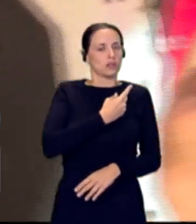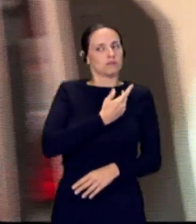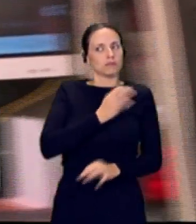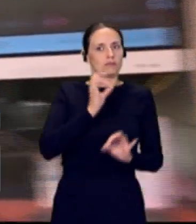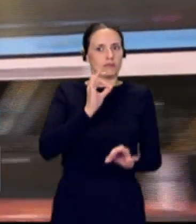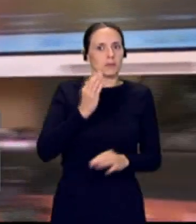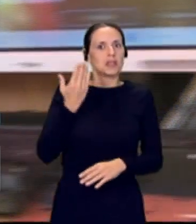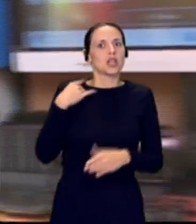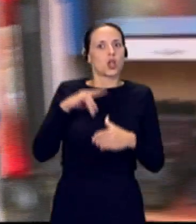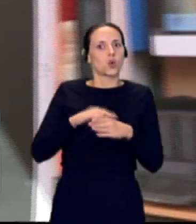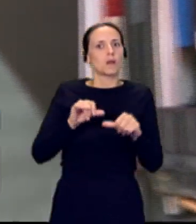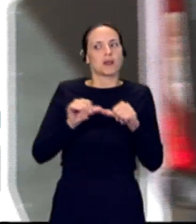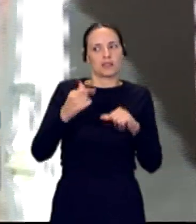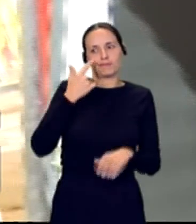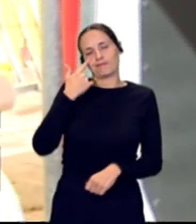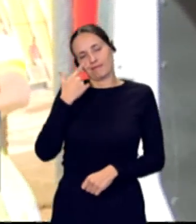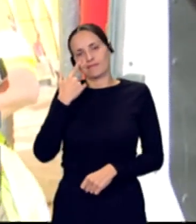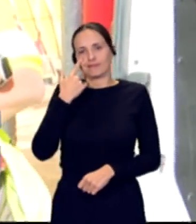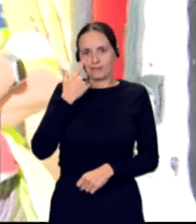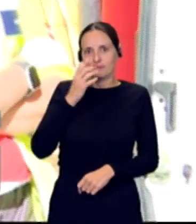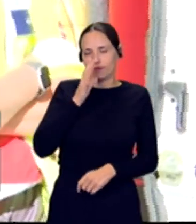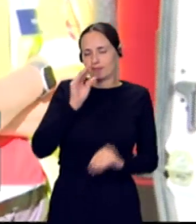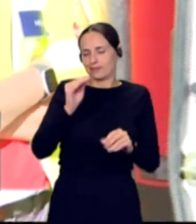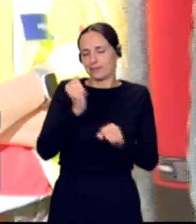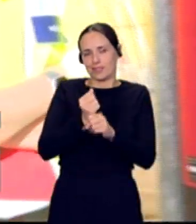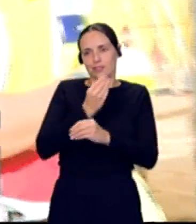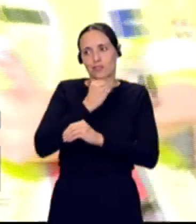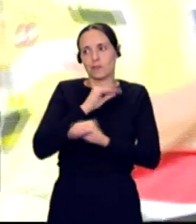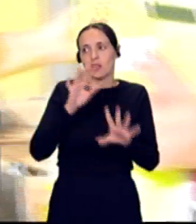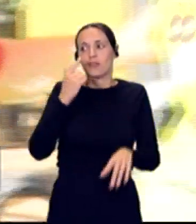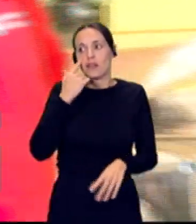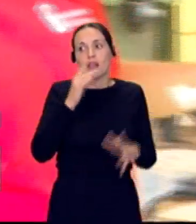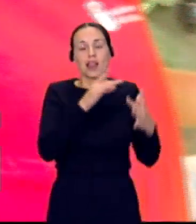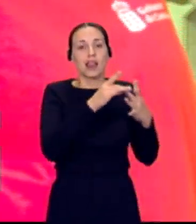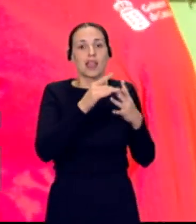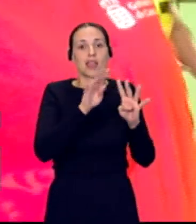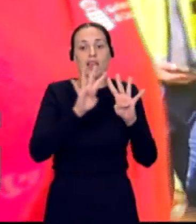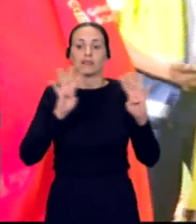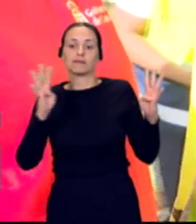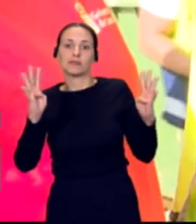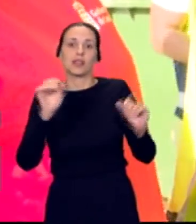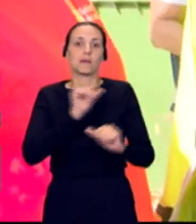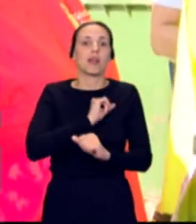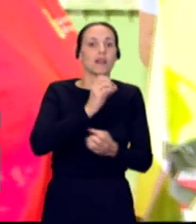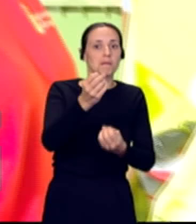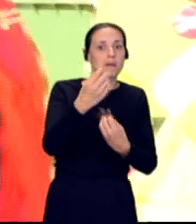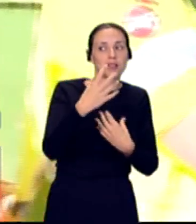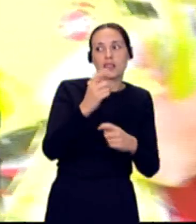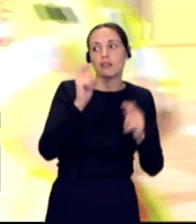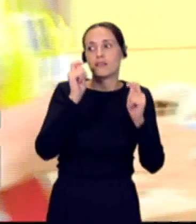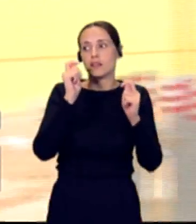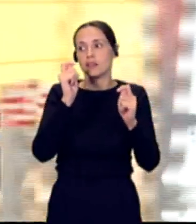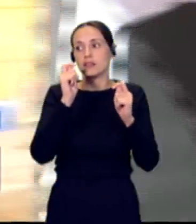se las estamos contando. Ahí lo están viendo esos altos cargos, escuchando ese mensaje, esa felicitación, como